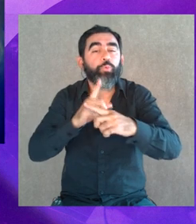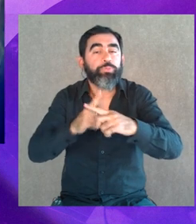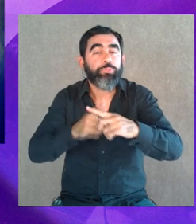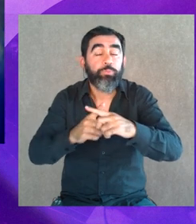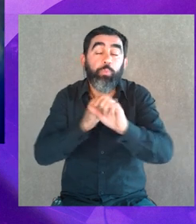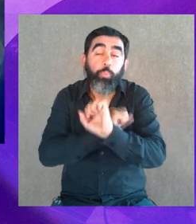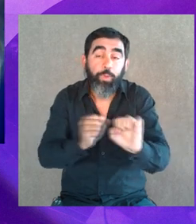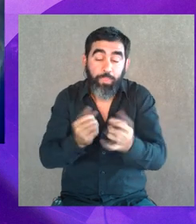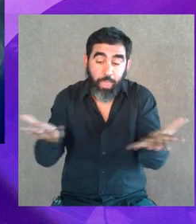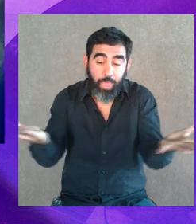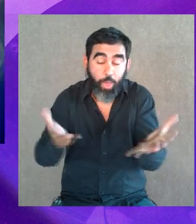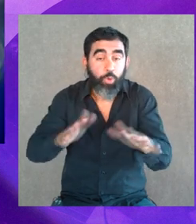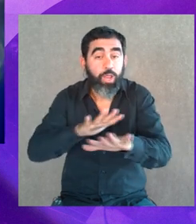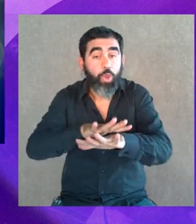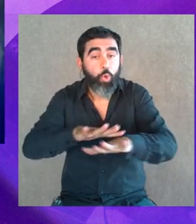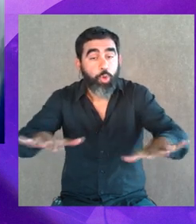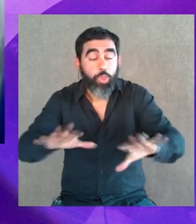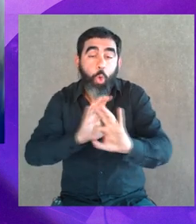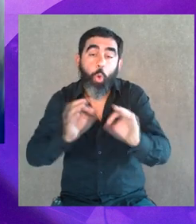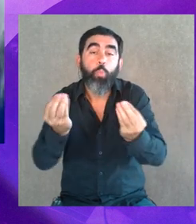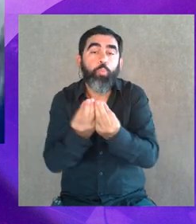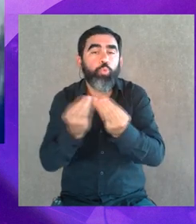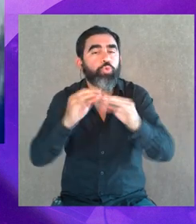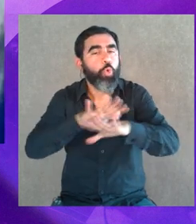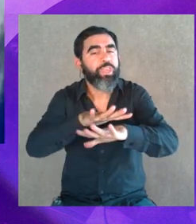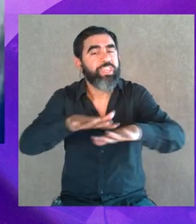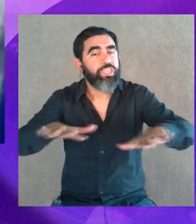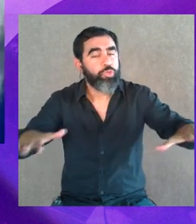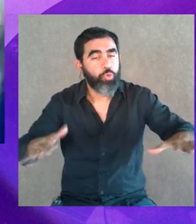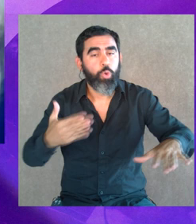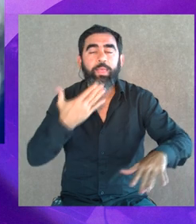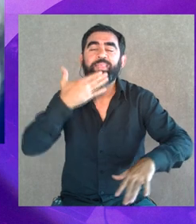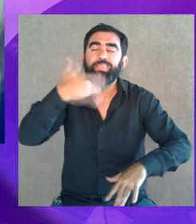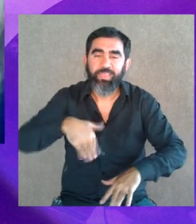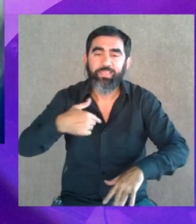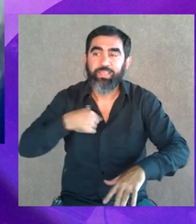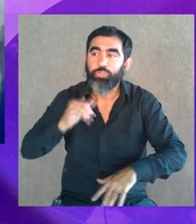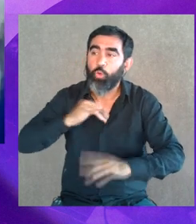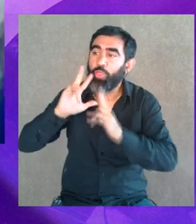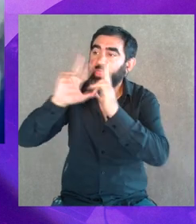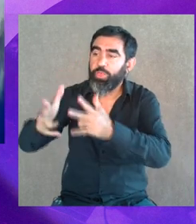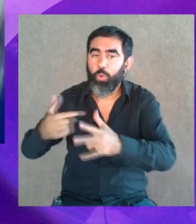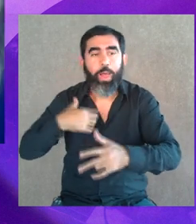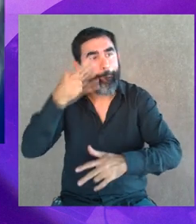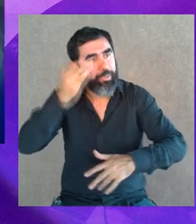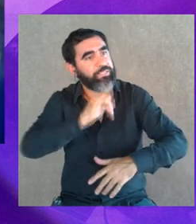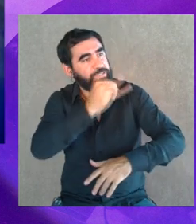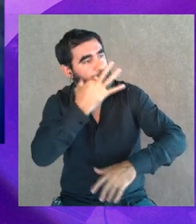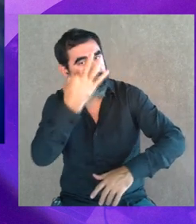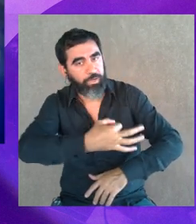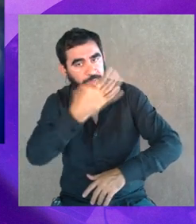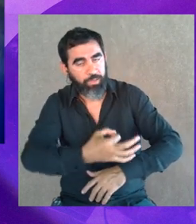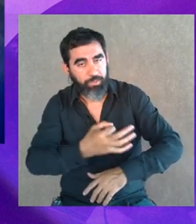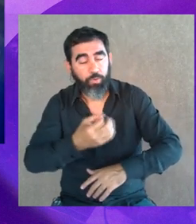podría pensar que hoy los niños, o muchos niños, ya entendieron que les van a creer y que